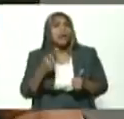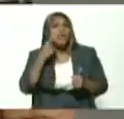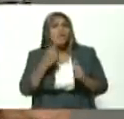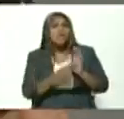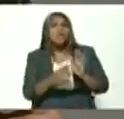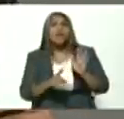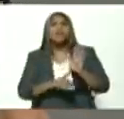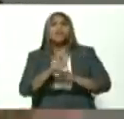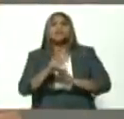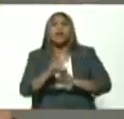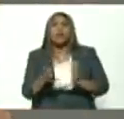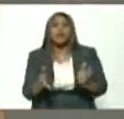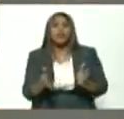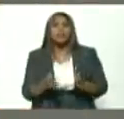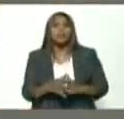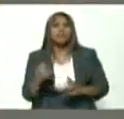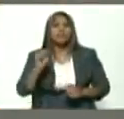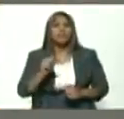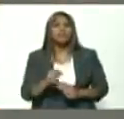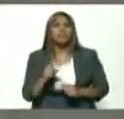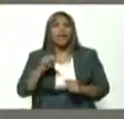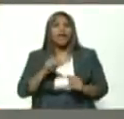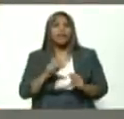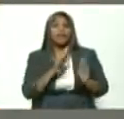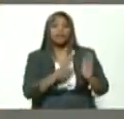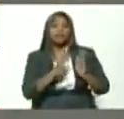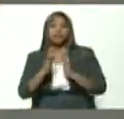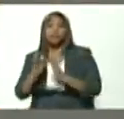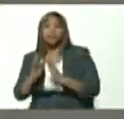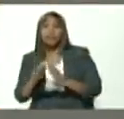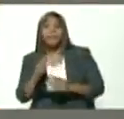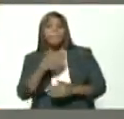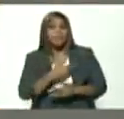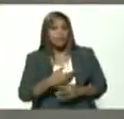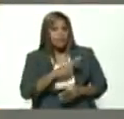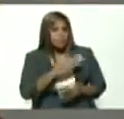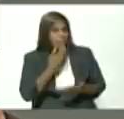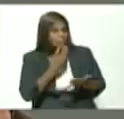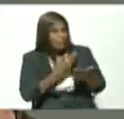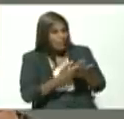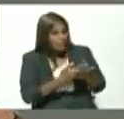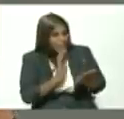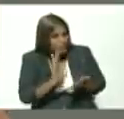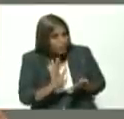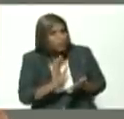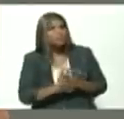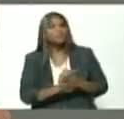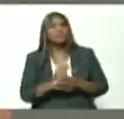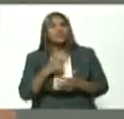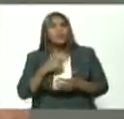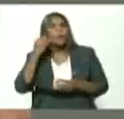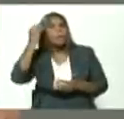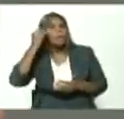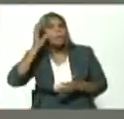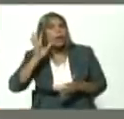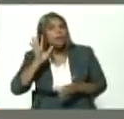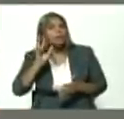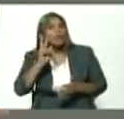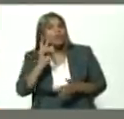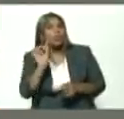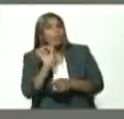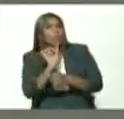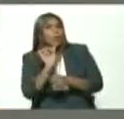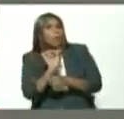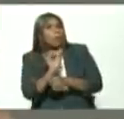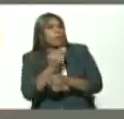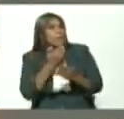en el desarrollo del evento correcto ahora esta agenda presidente permítame una acotación o dos acotaciones